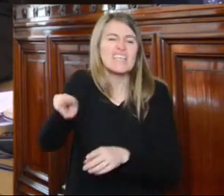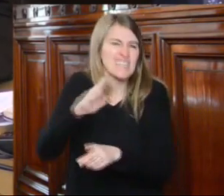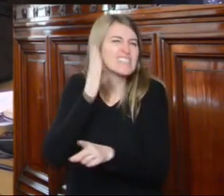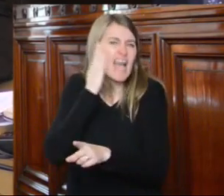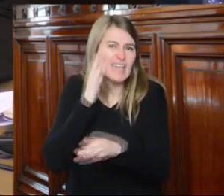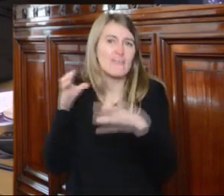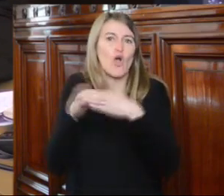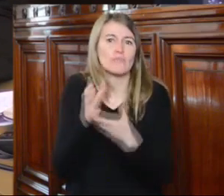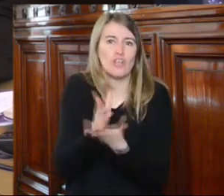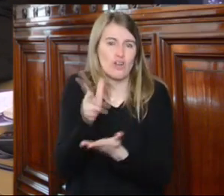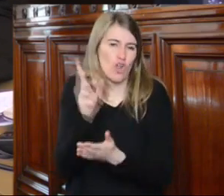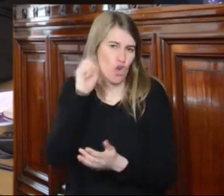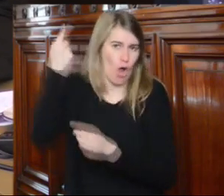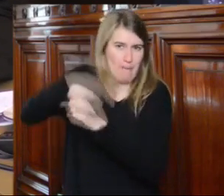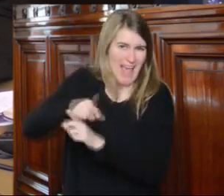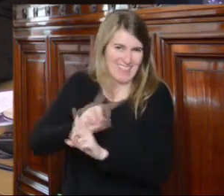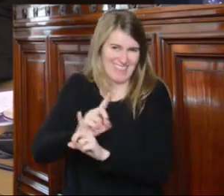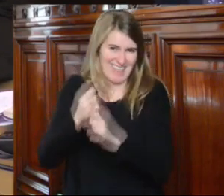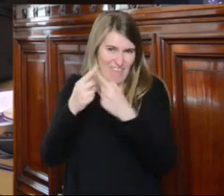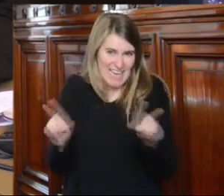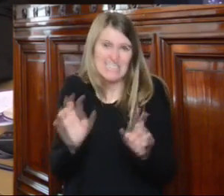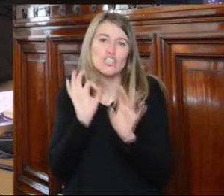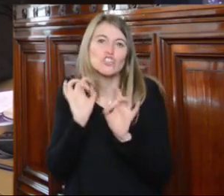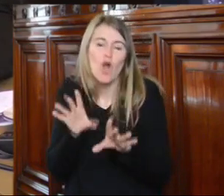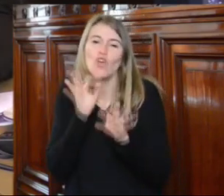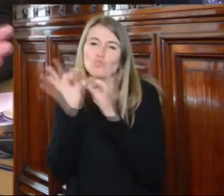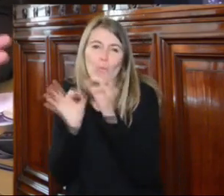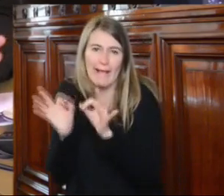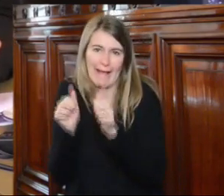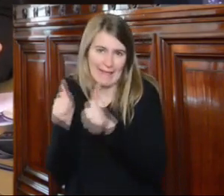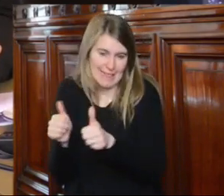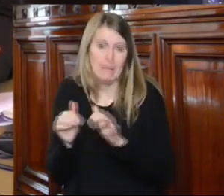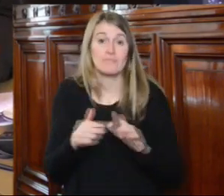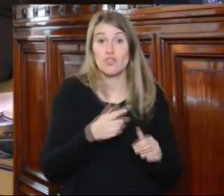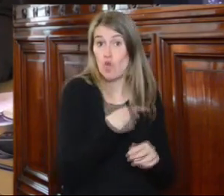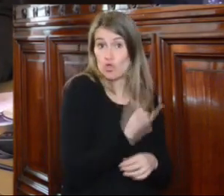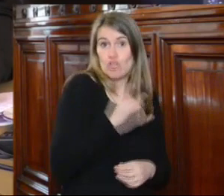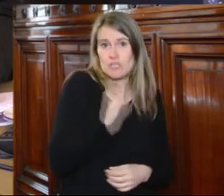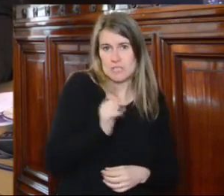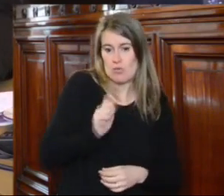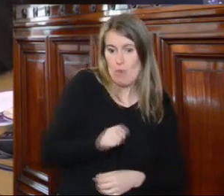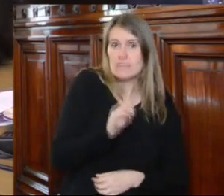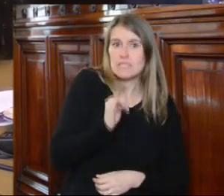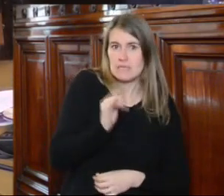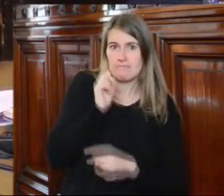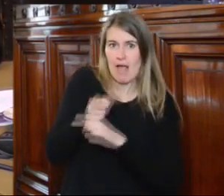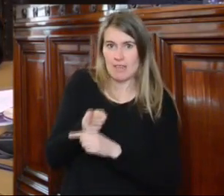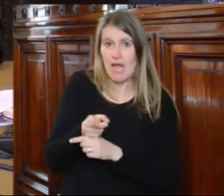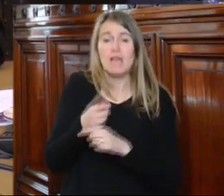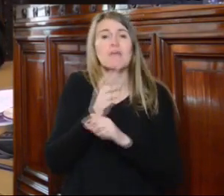y cuáles son las competencias y atribuciones de otra institución tal vez sería buena la instancia de diálogo esta de la que estábamos hablando